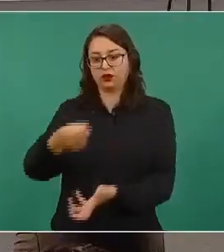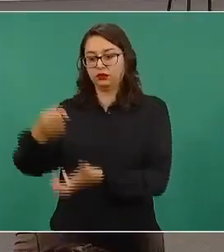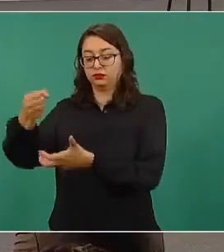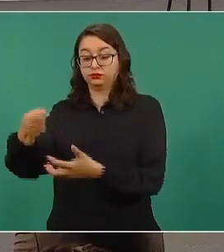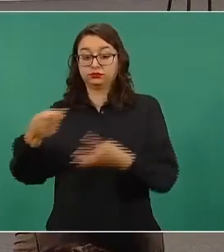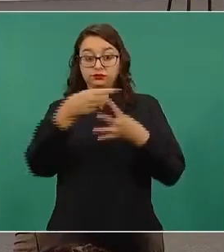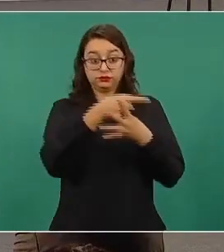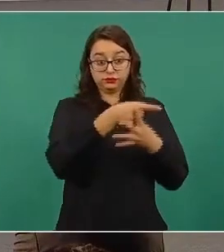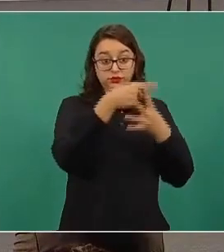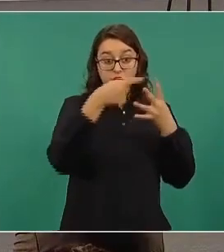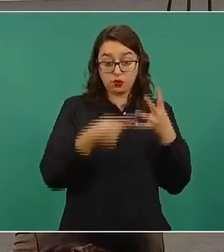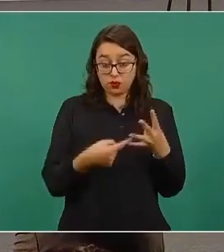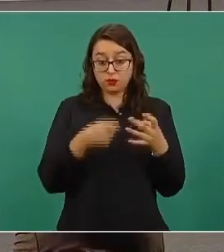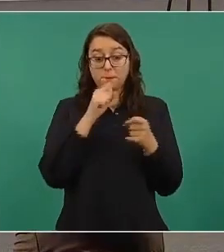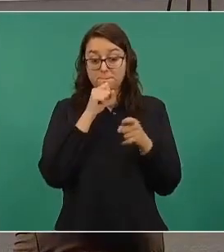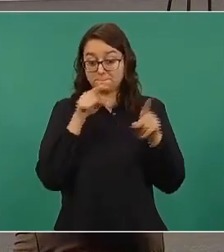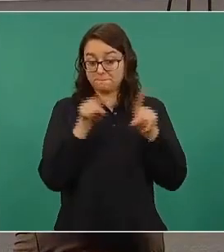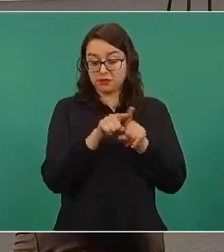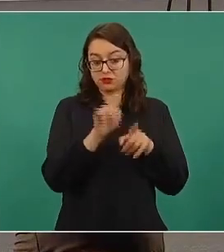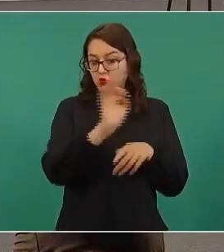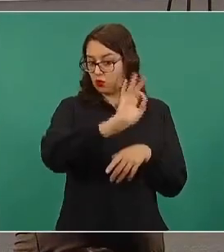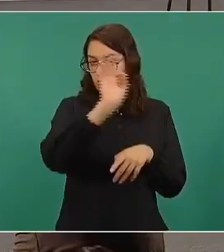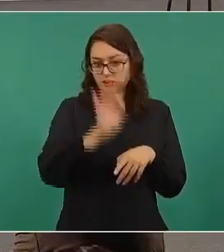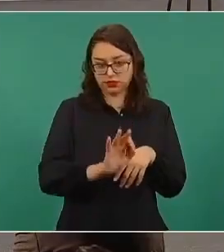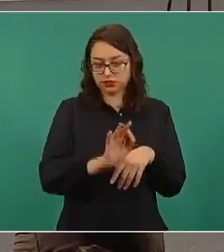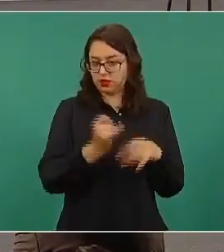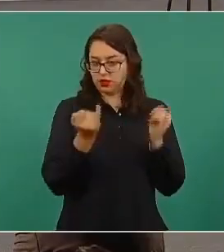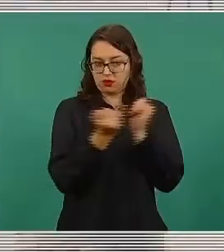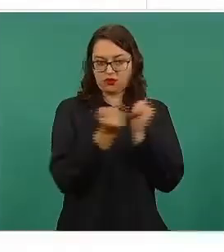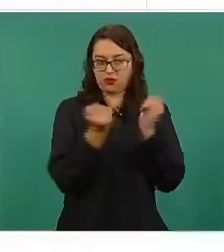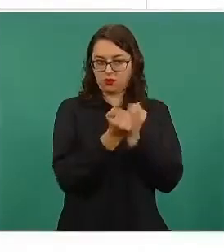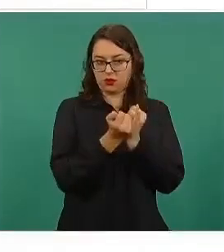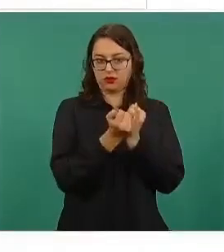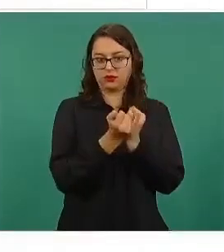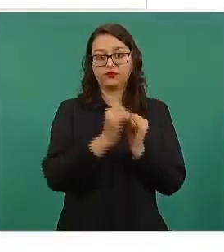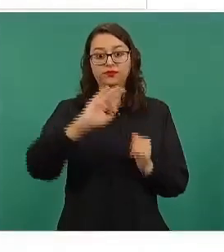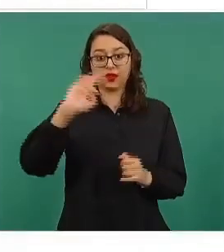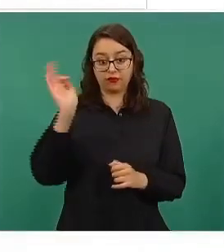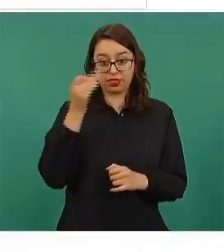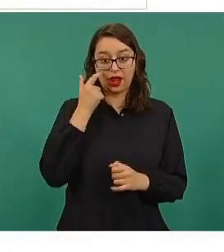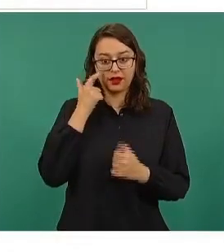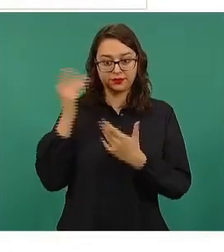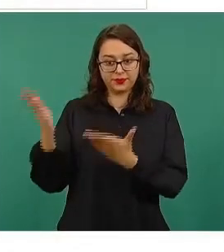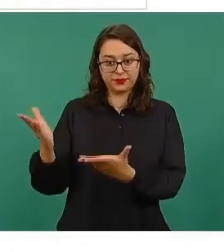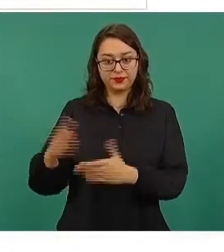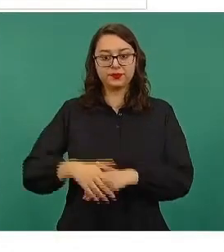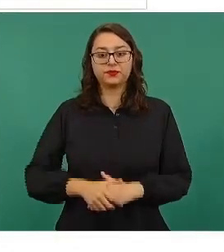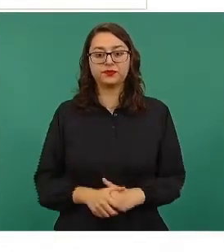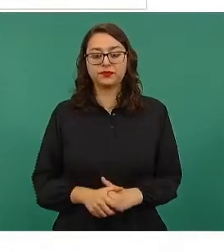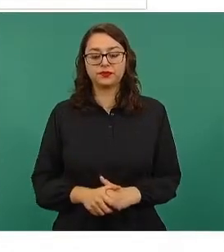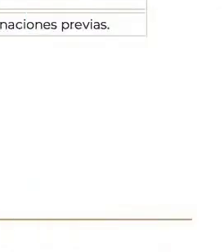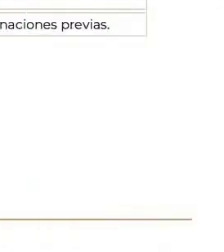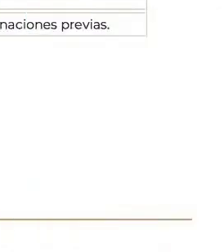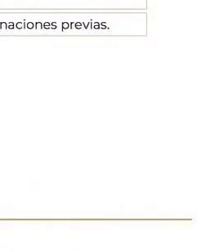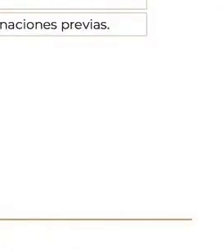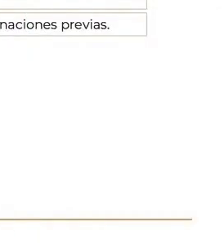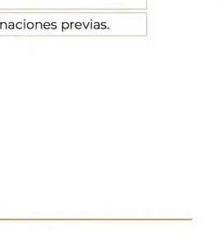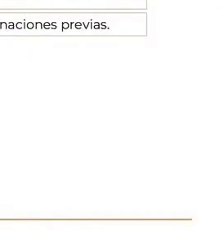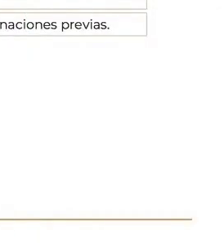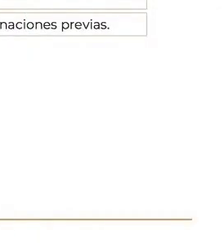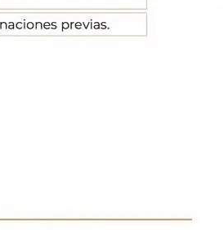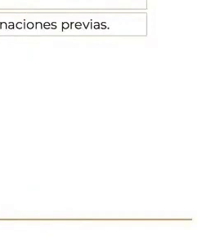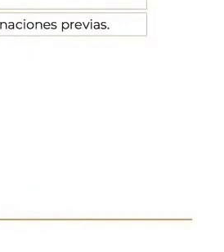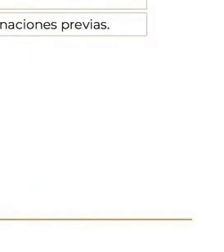porcentaje de esta misma bolsa que mencionábamos al principio, de la recaudación federal participable. Y los otros cuatro